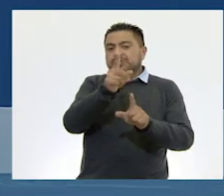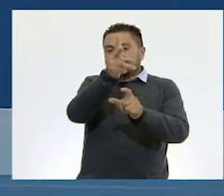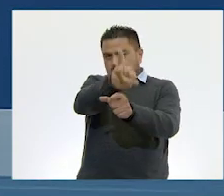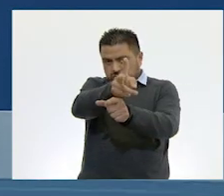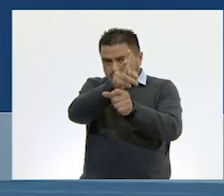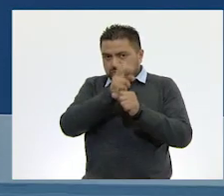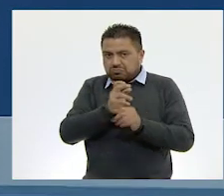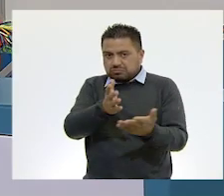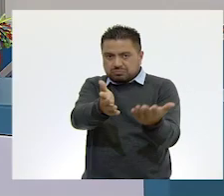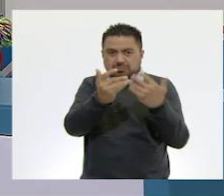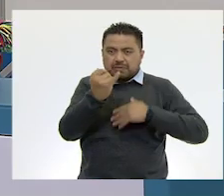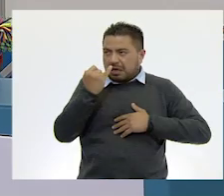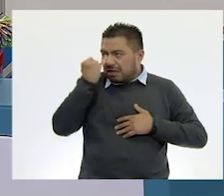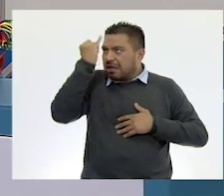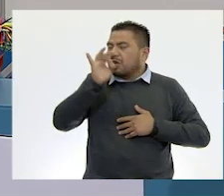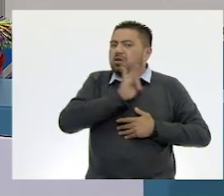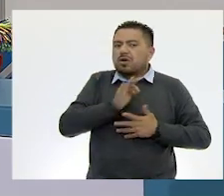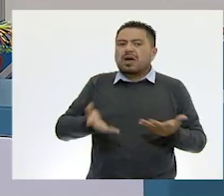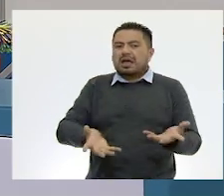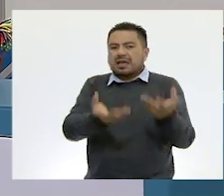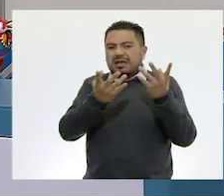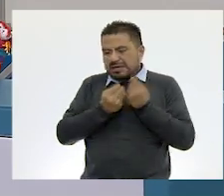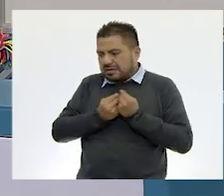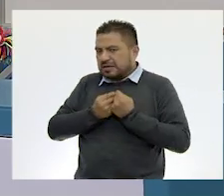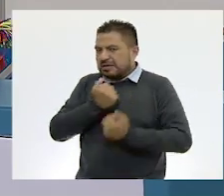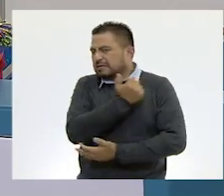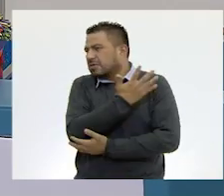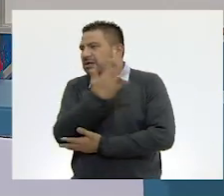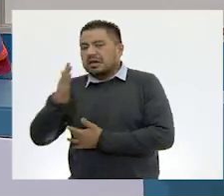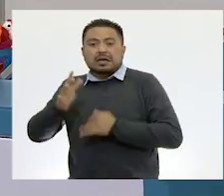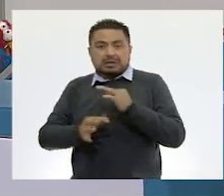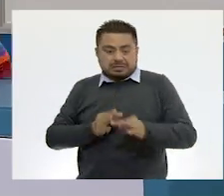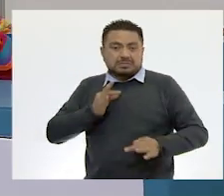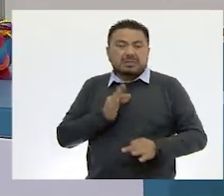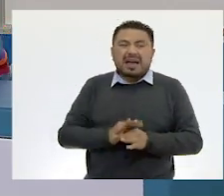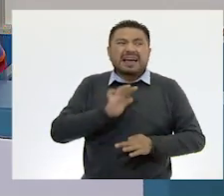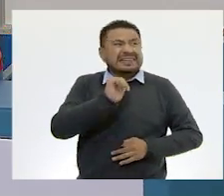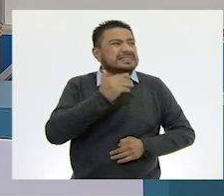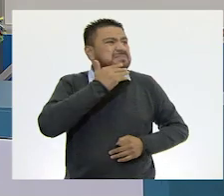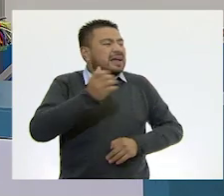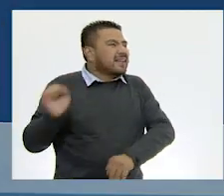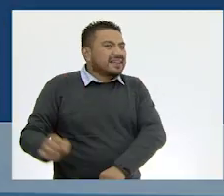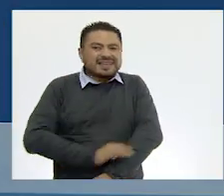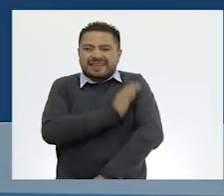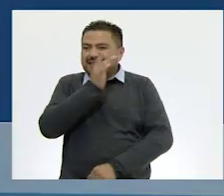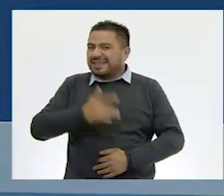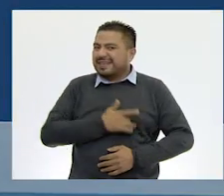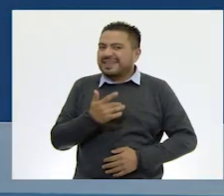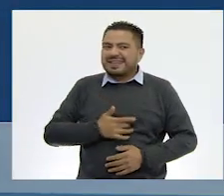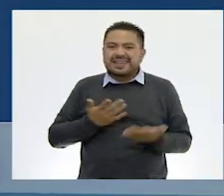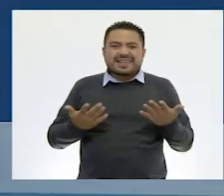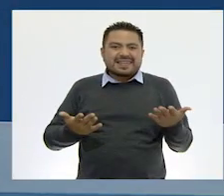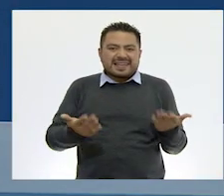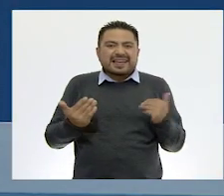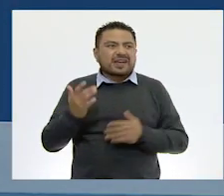que con nuestra imaginación vayamos a la selva. ¿Listos? ¡Muy bien! ¡Qué emoción! ¡Vamos a conocer al jaguar!